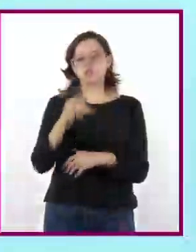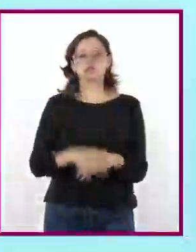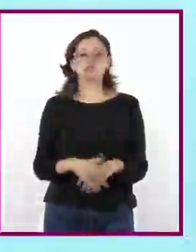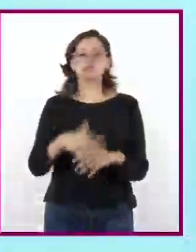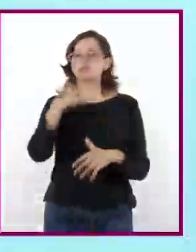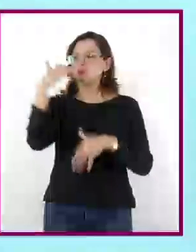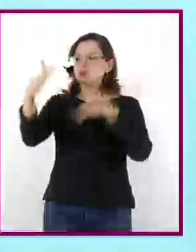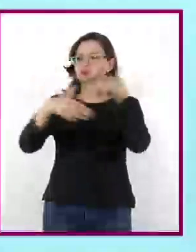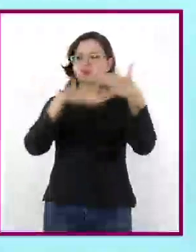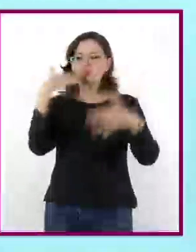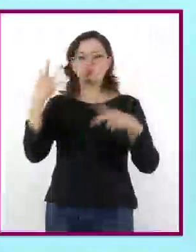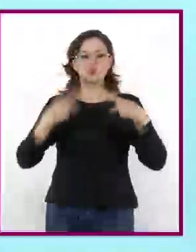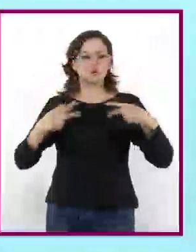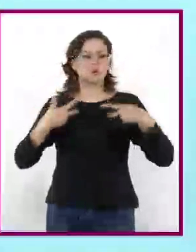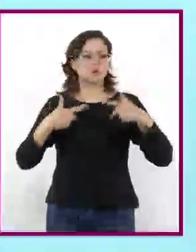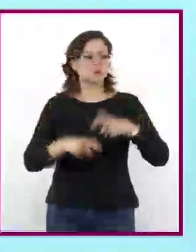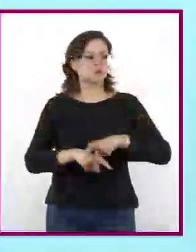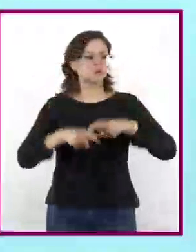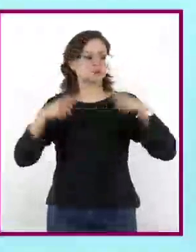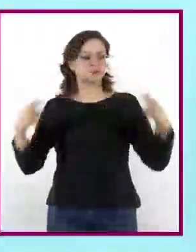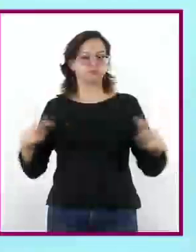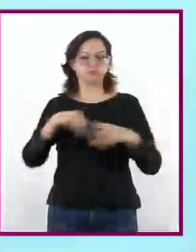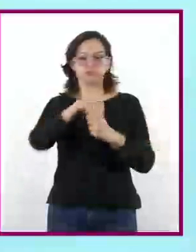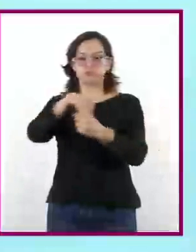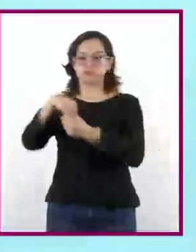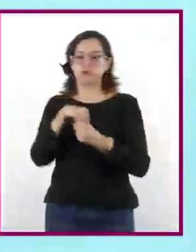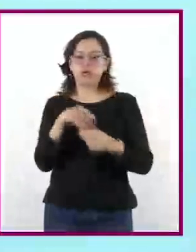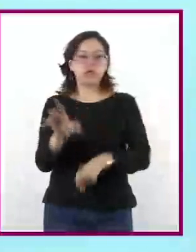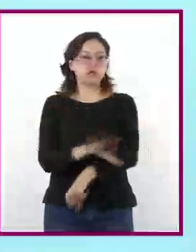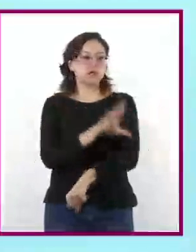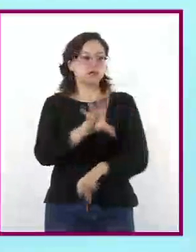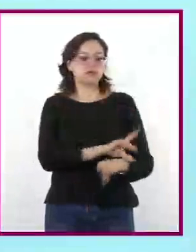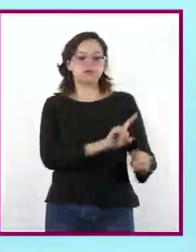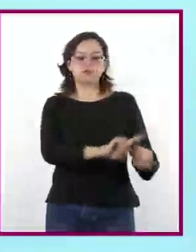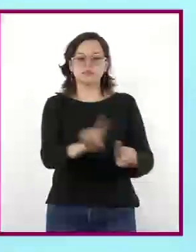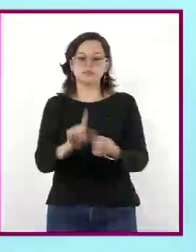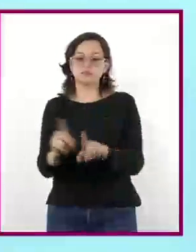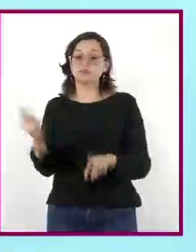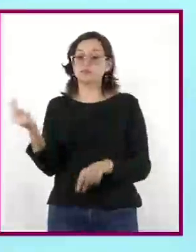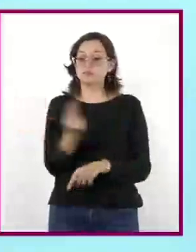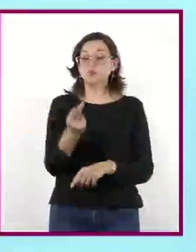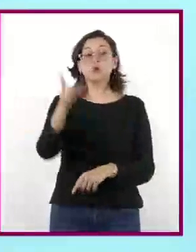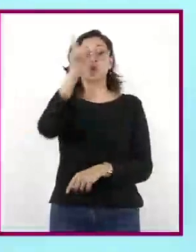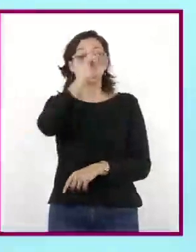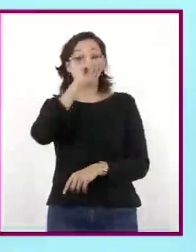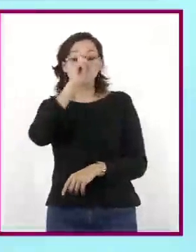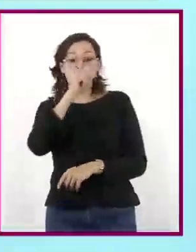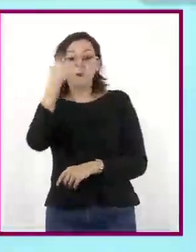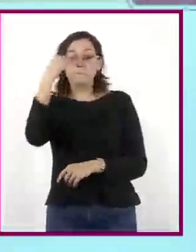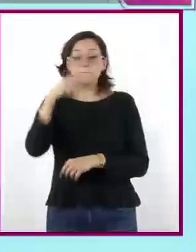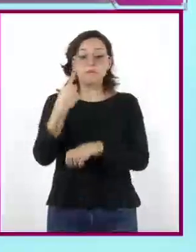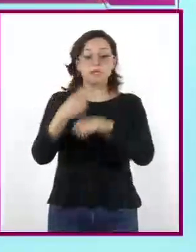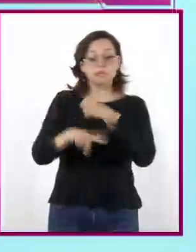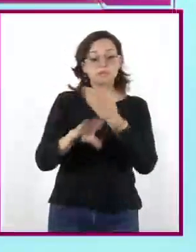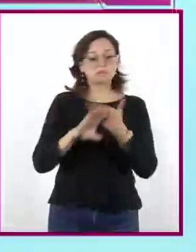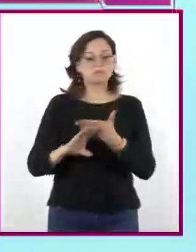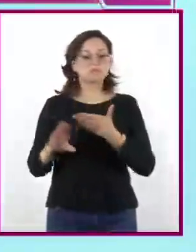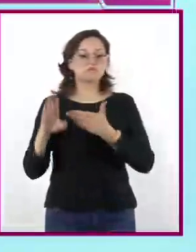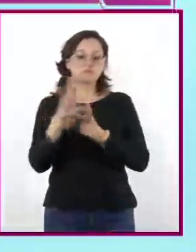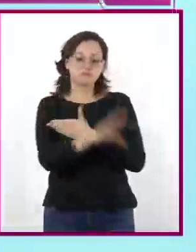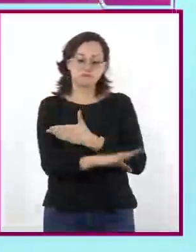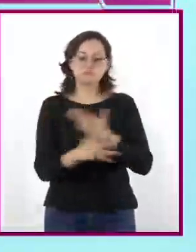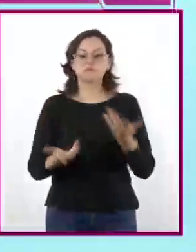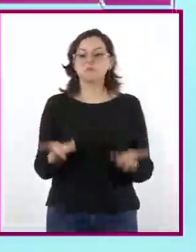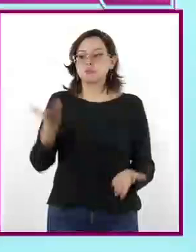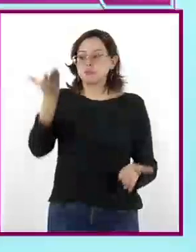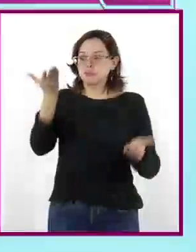aumento poblacional y la necesidad de combustibles. El autor ofrece sugerencias para prevenir los daños y favorecer